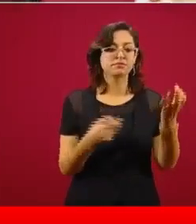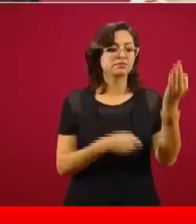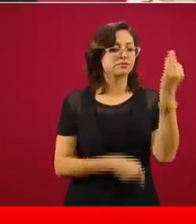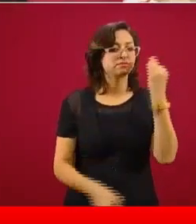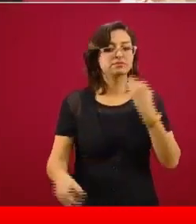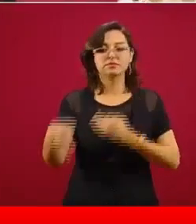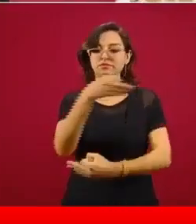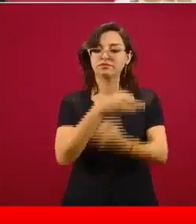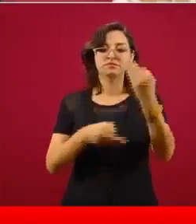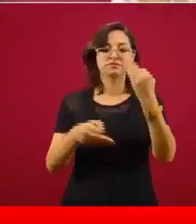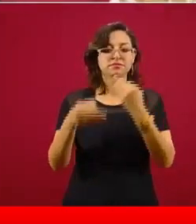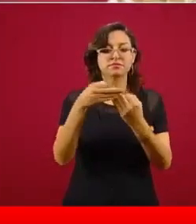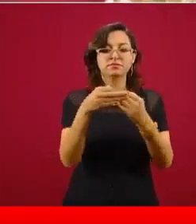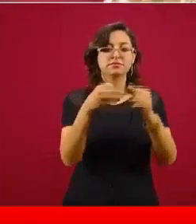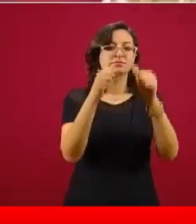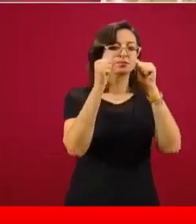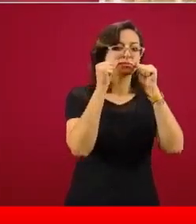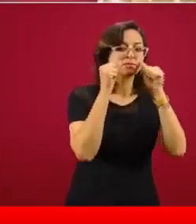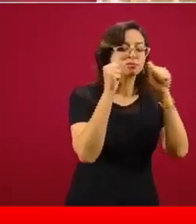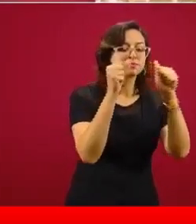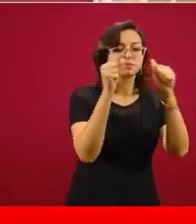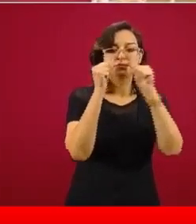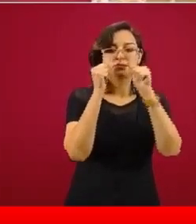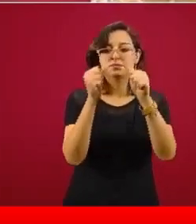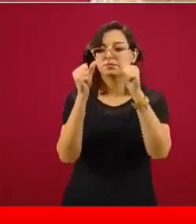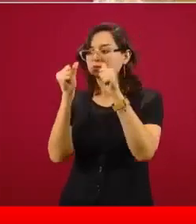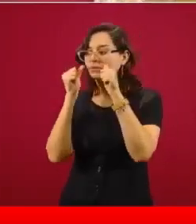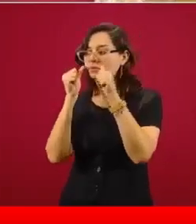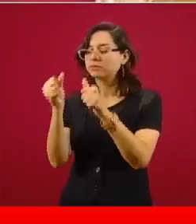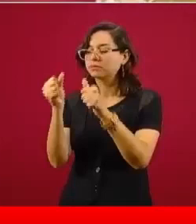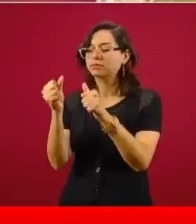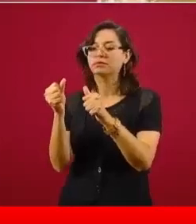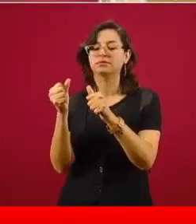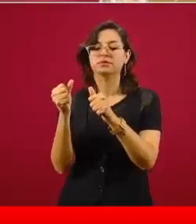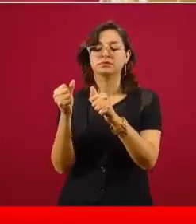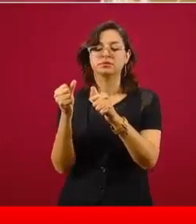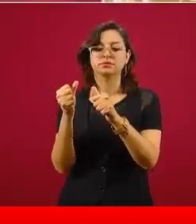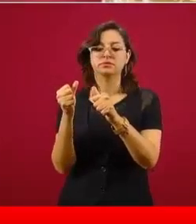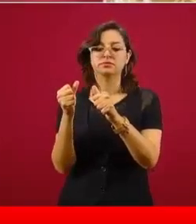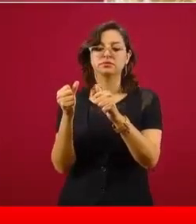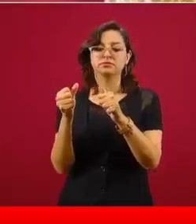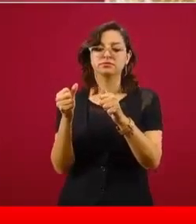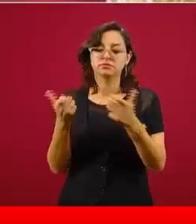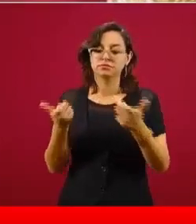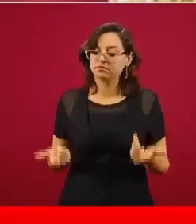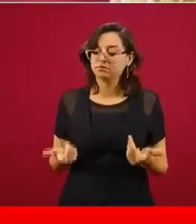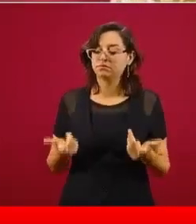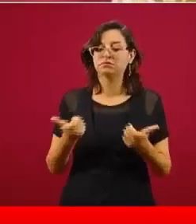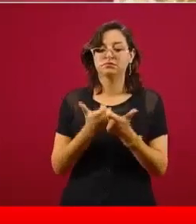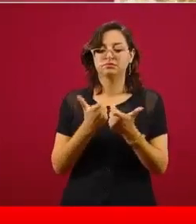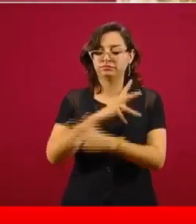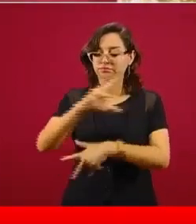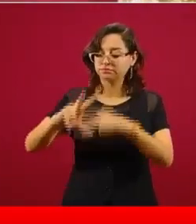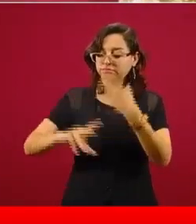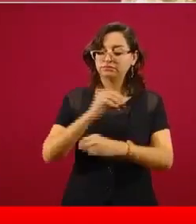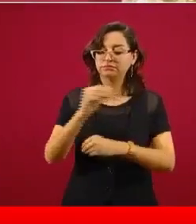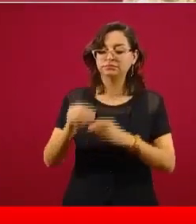que va a seguir impulsando el crecimiento económico,